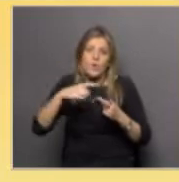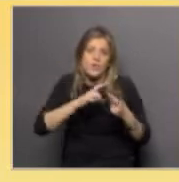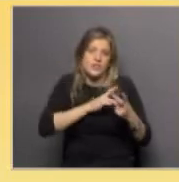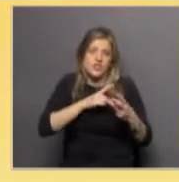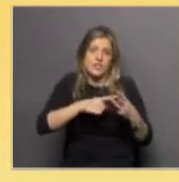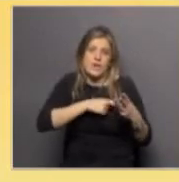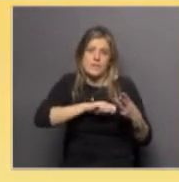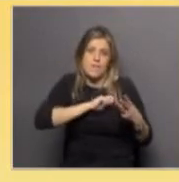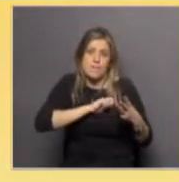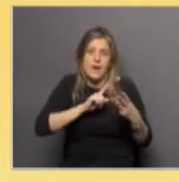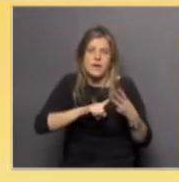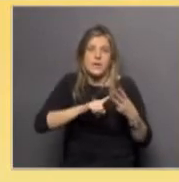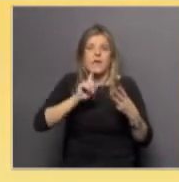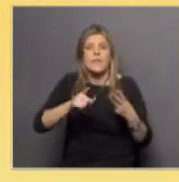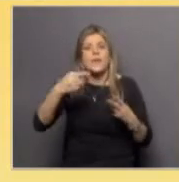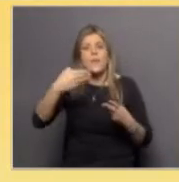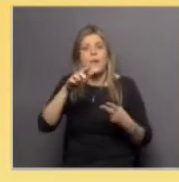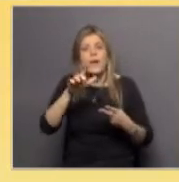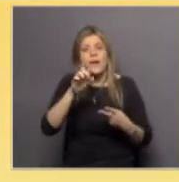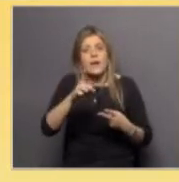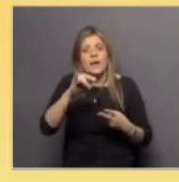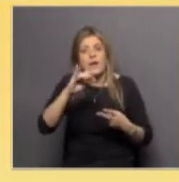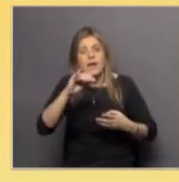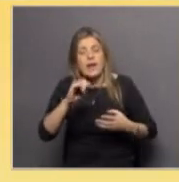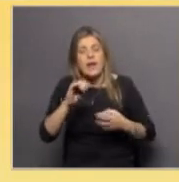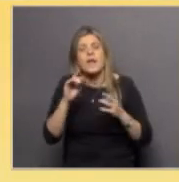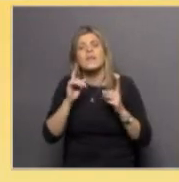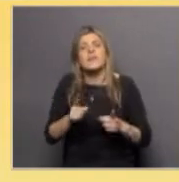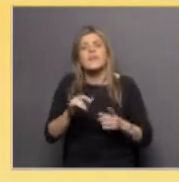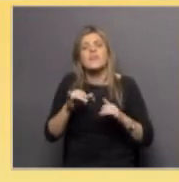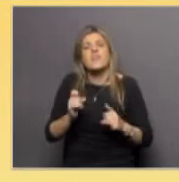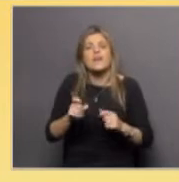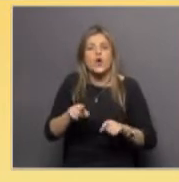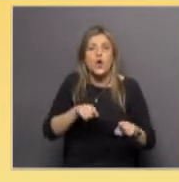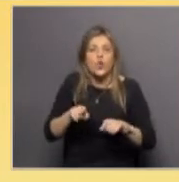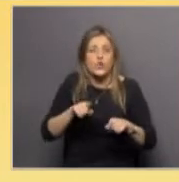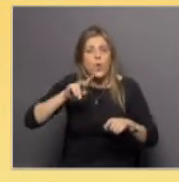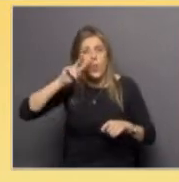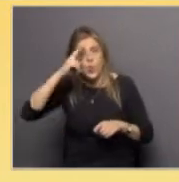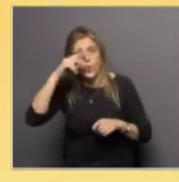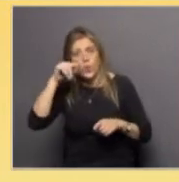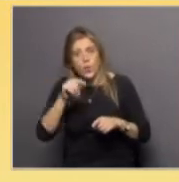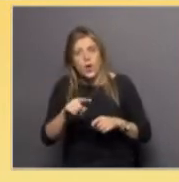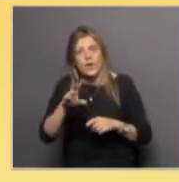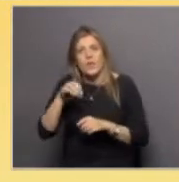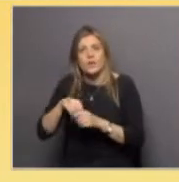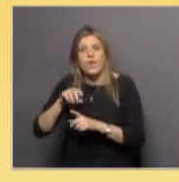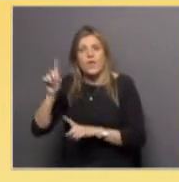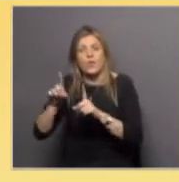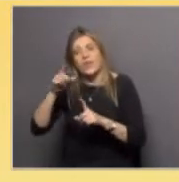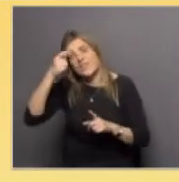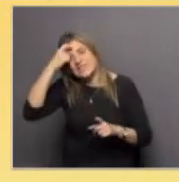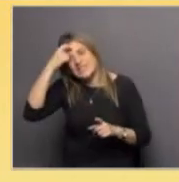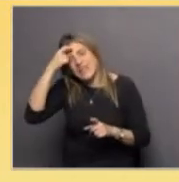España y Bélgica. Y fue coordinado por Uruguay, por la Facultad de Ciencias, el